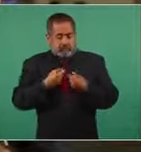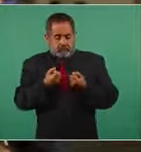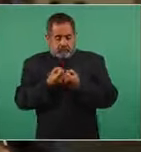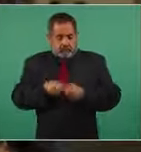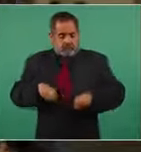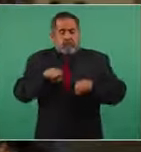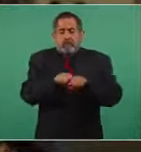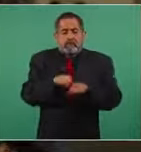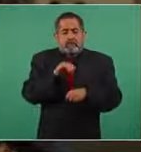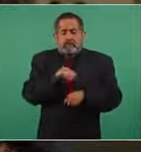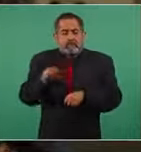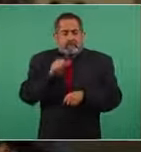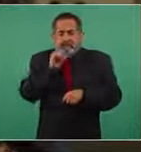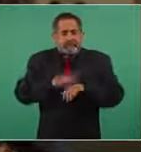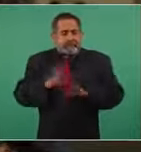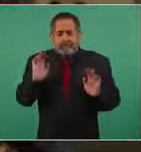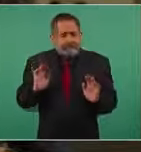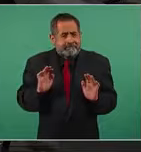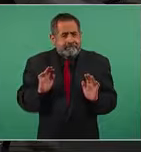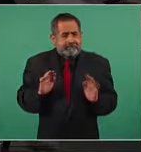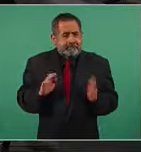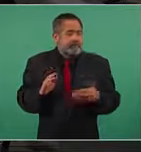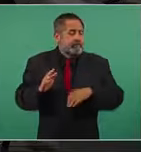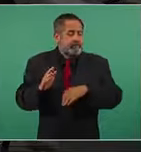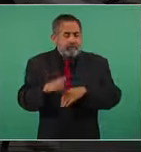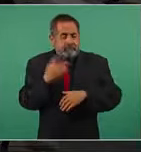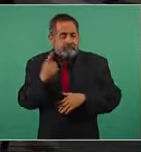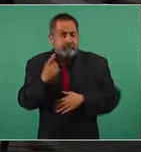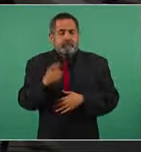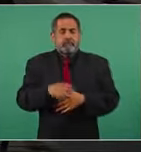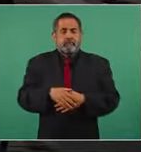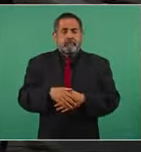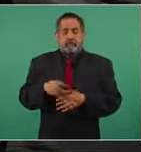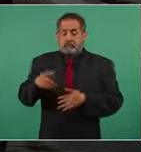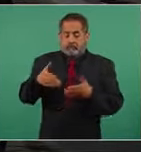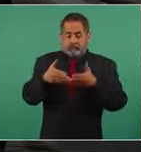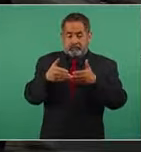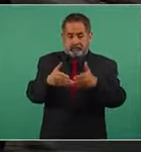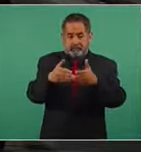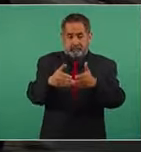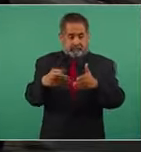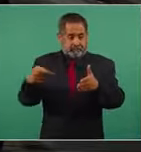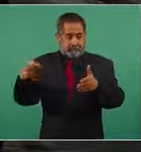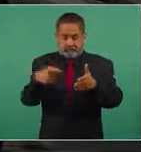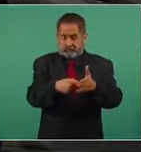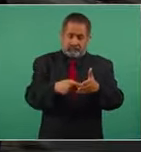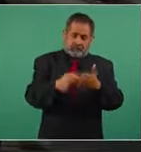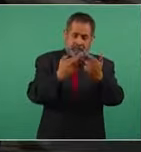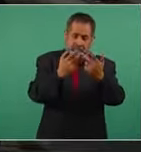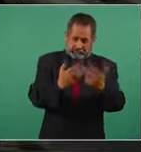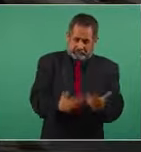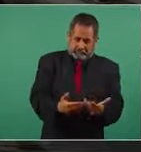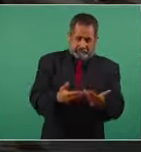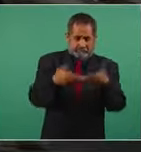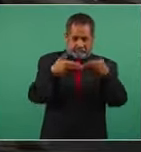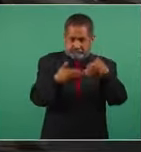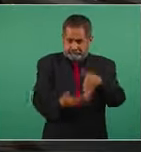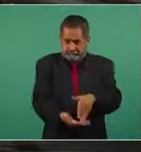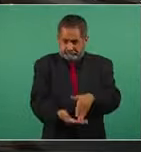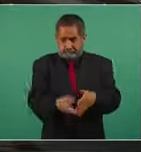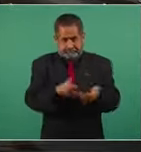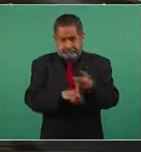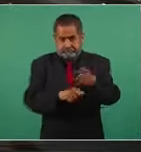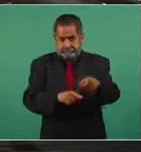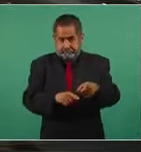social. ¿Por qué? Porque cuando hunden la barcaza 269 en octubre